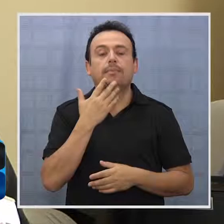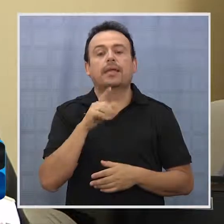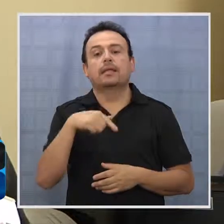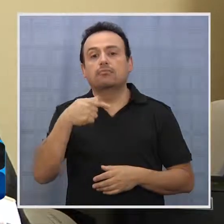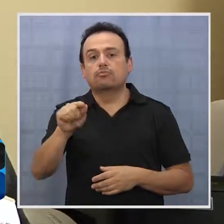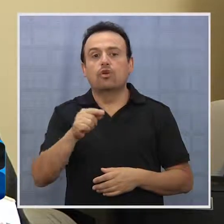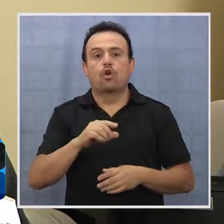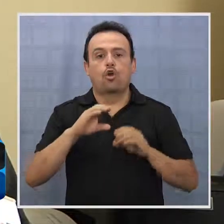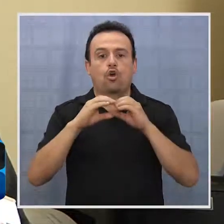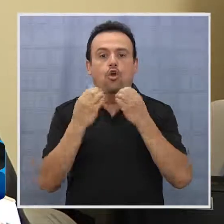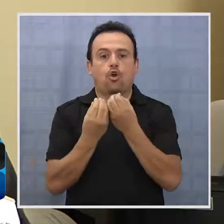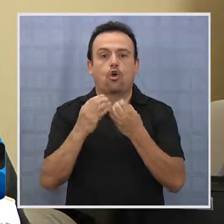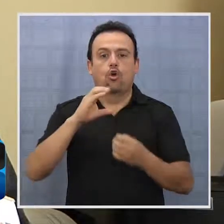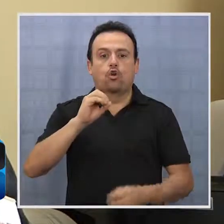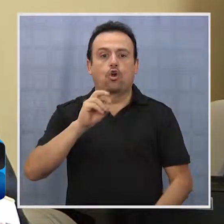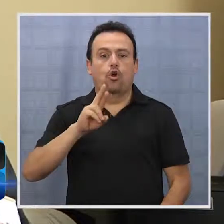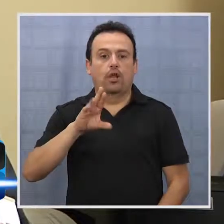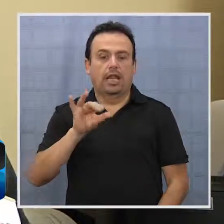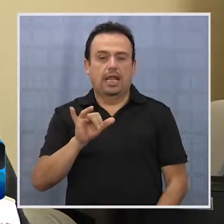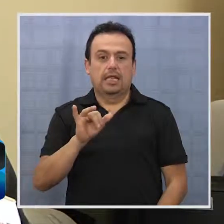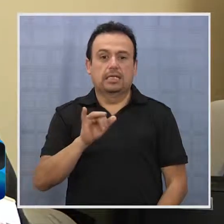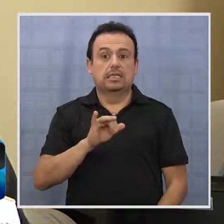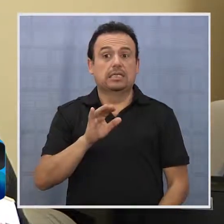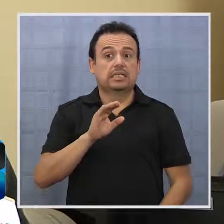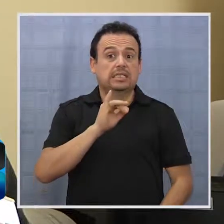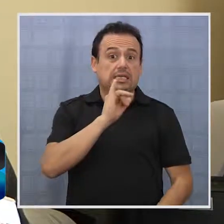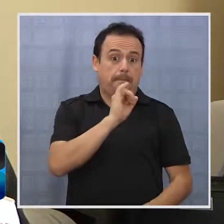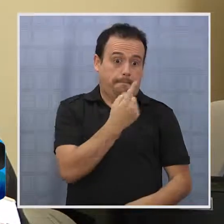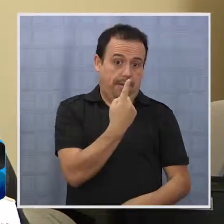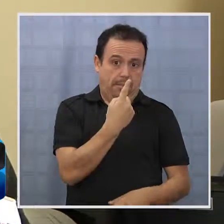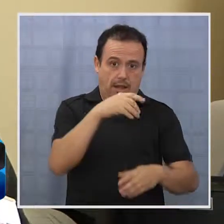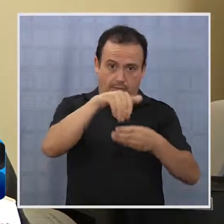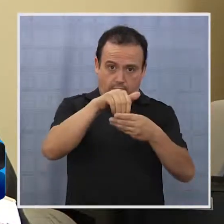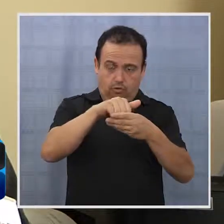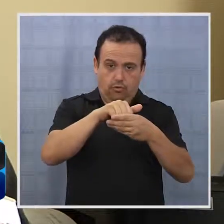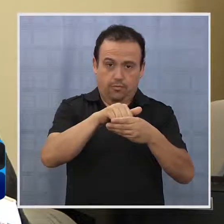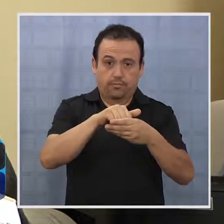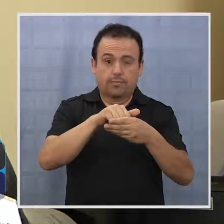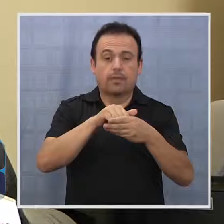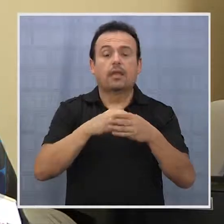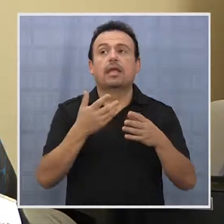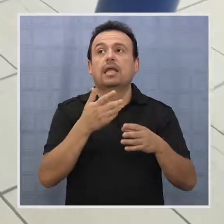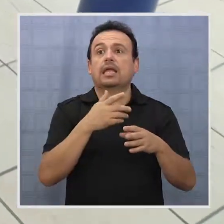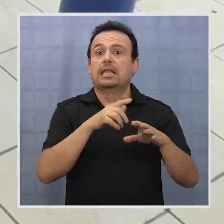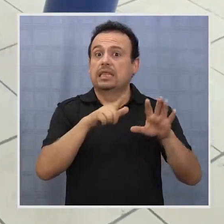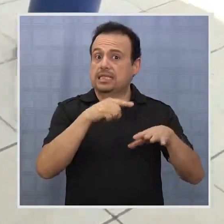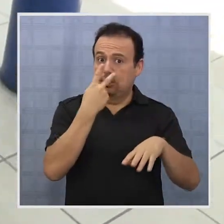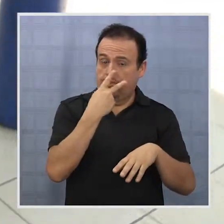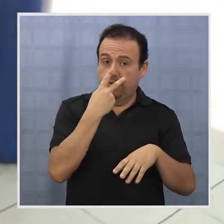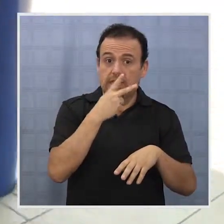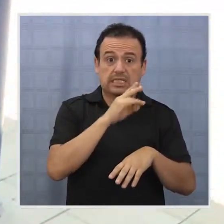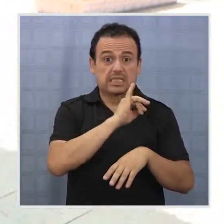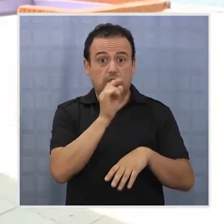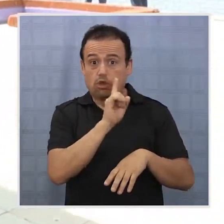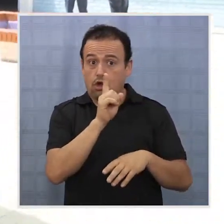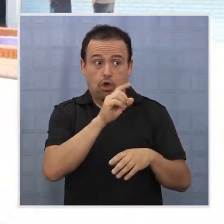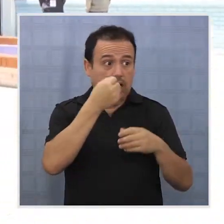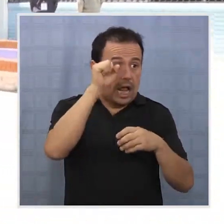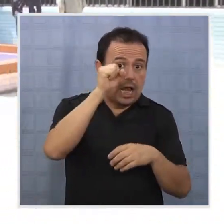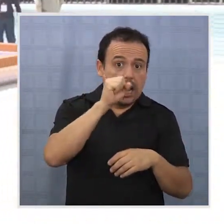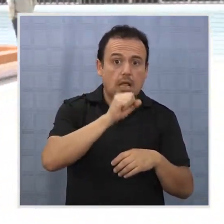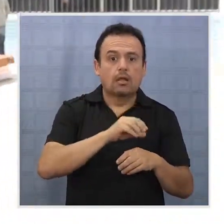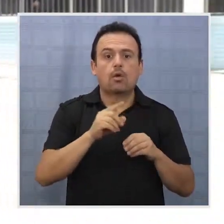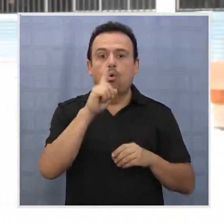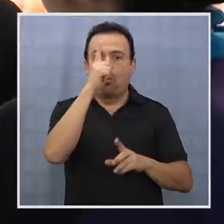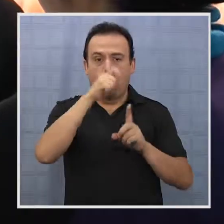vuelta presidencial, que es la única segunda vuelta que tenemos, esa es el 15 de diciembre. O sea, un mes